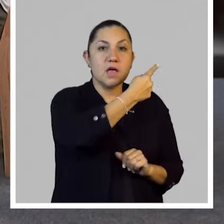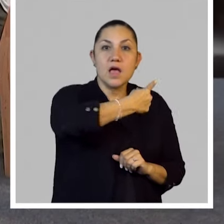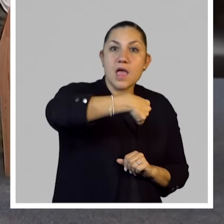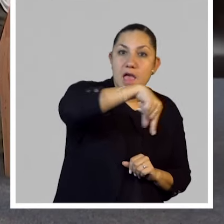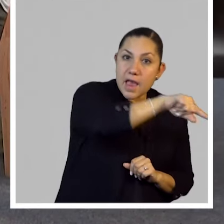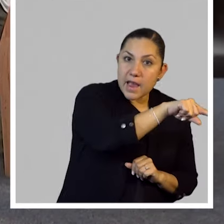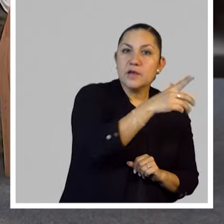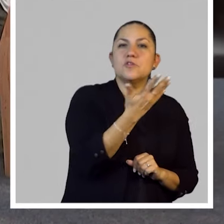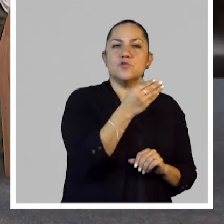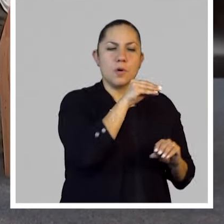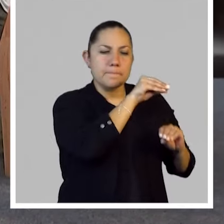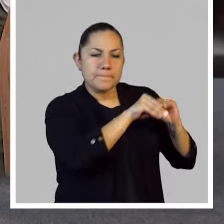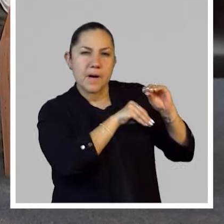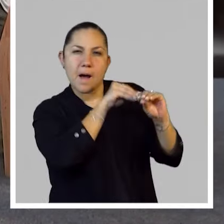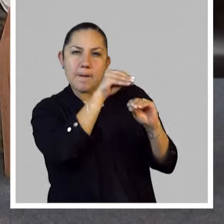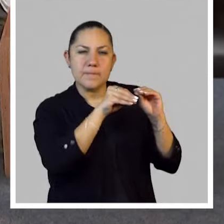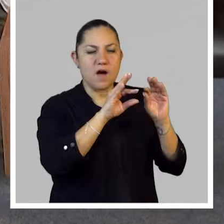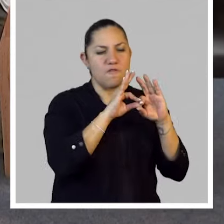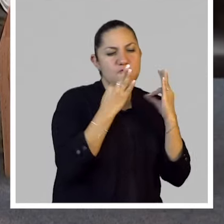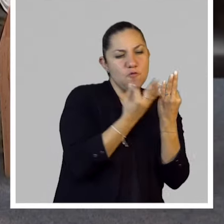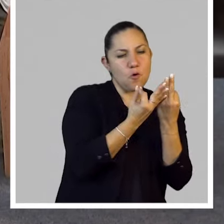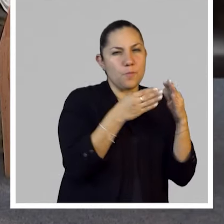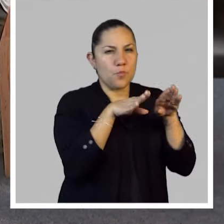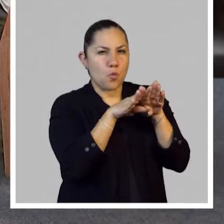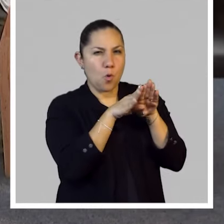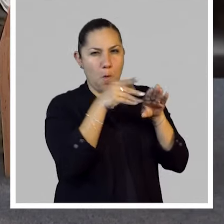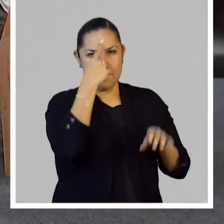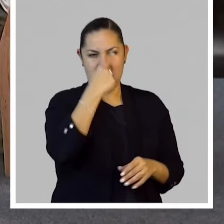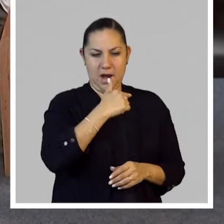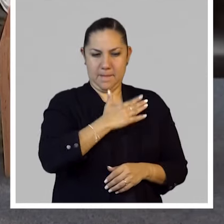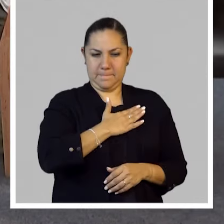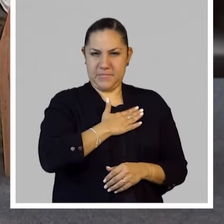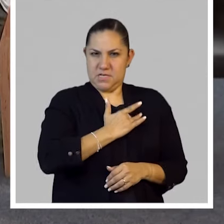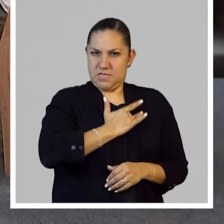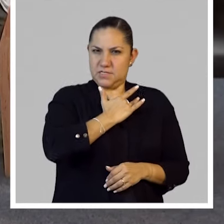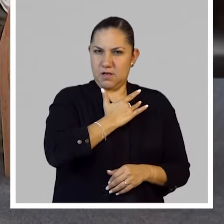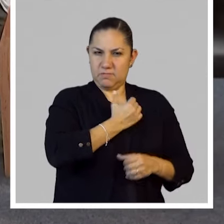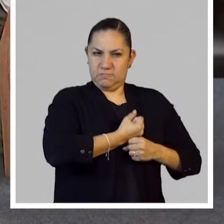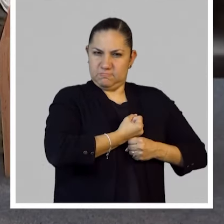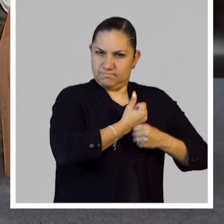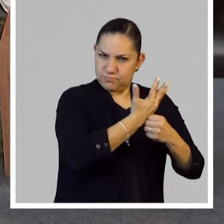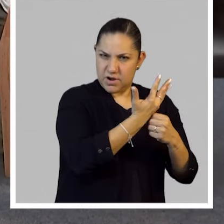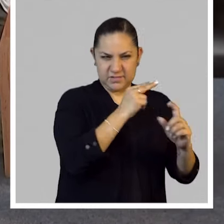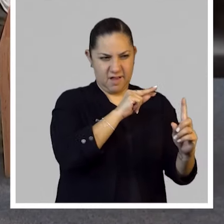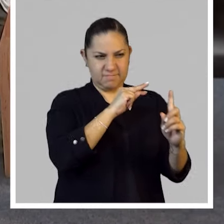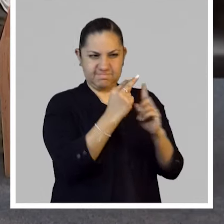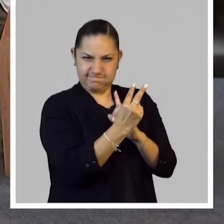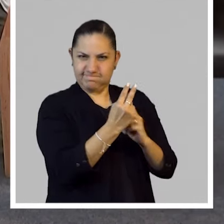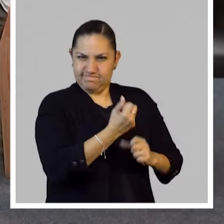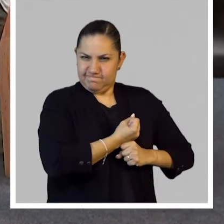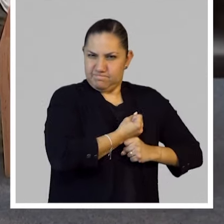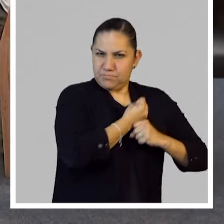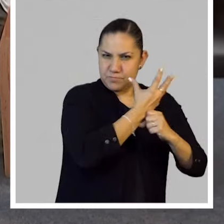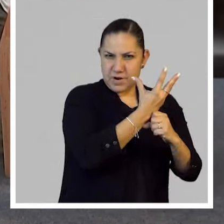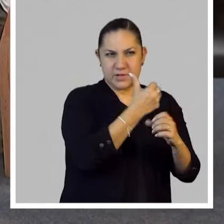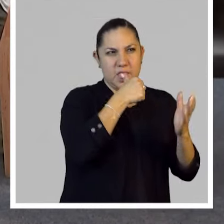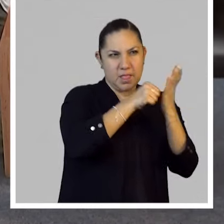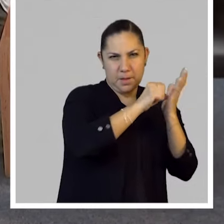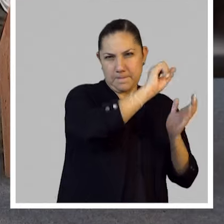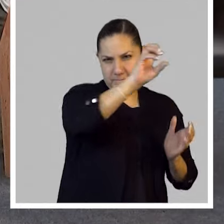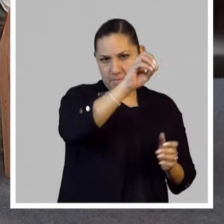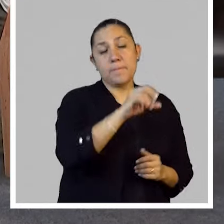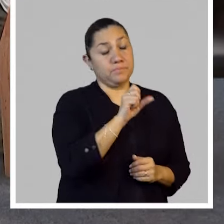desarrollan estrategias para lograr comunicar sus inquietudes. Y como dices, también esto ocurre en un momento importante